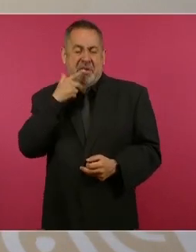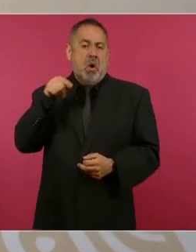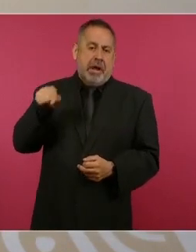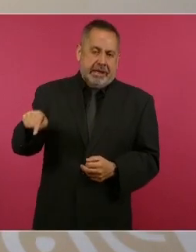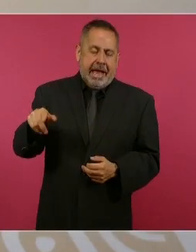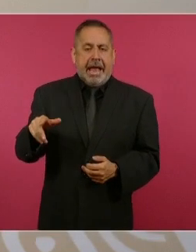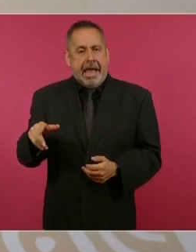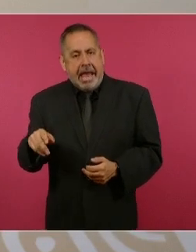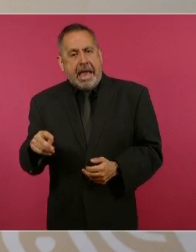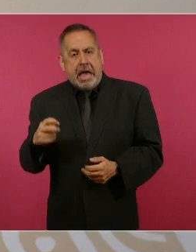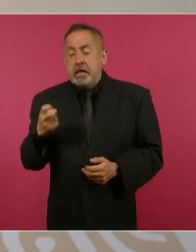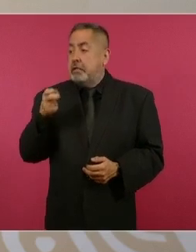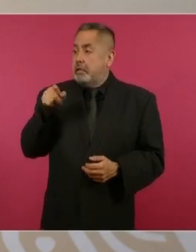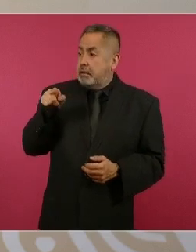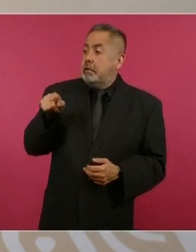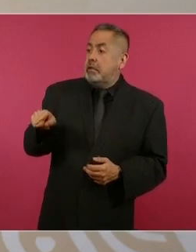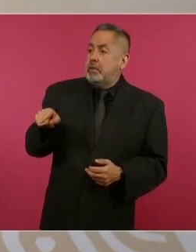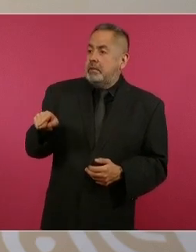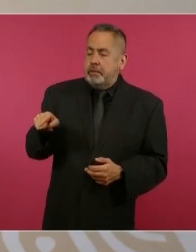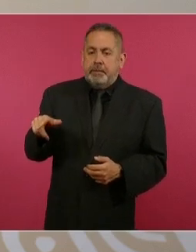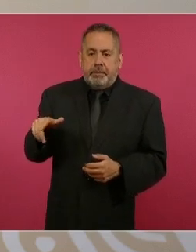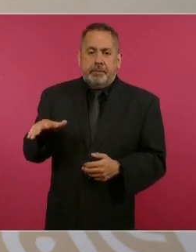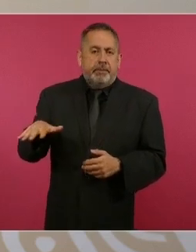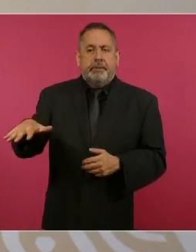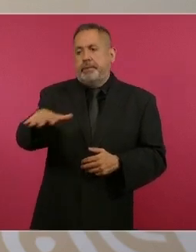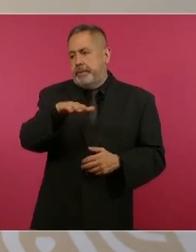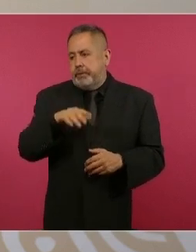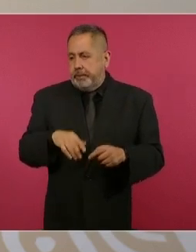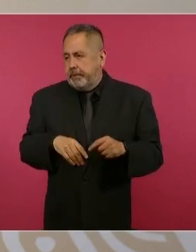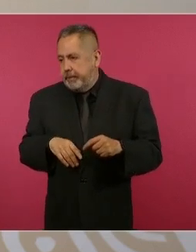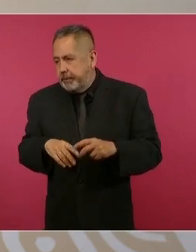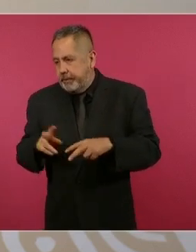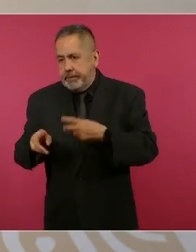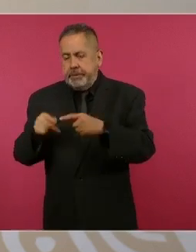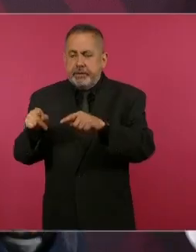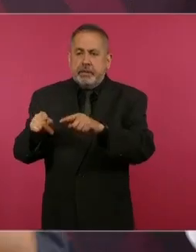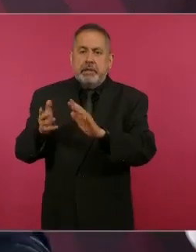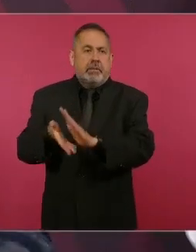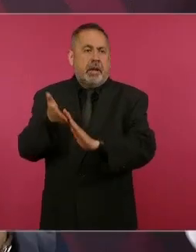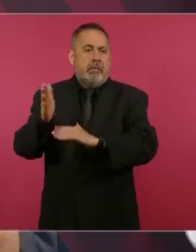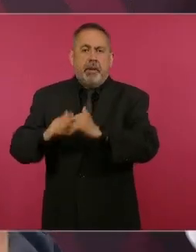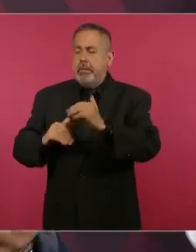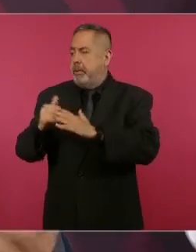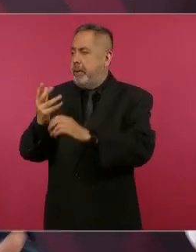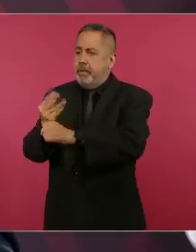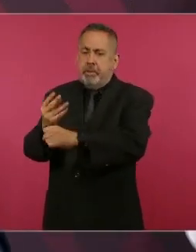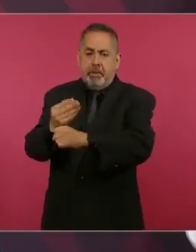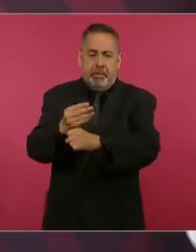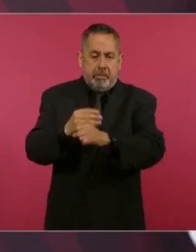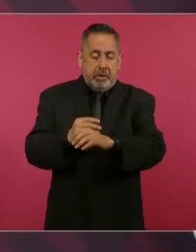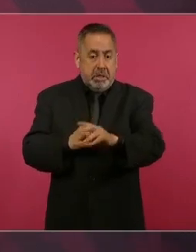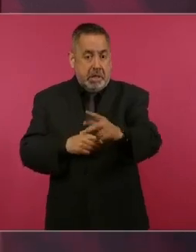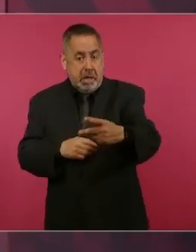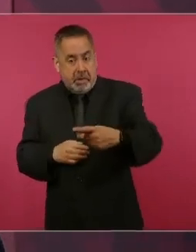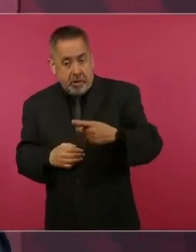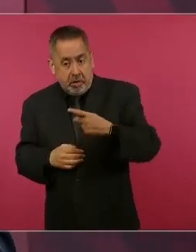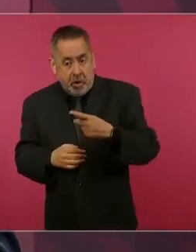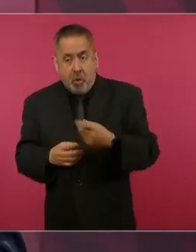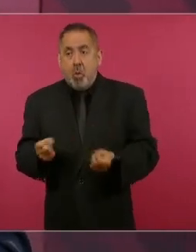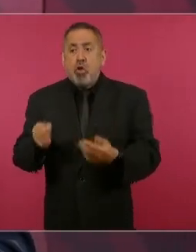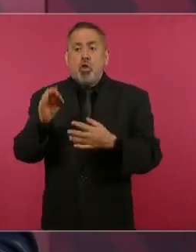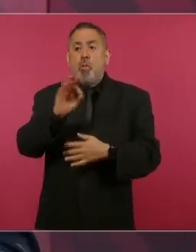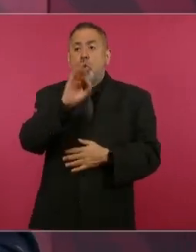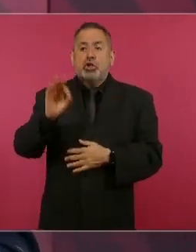Entonces, todo eso se está construyendo. Si me preguntan qué